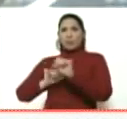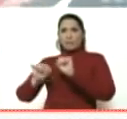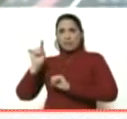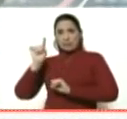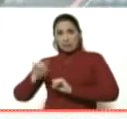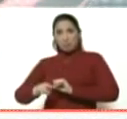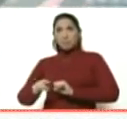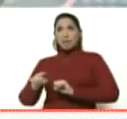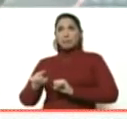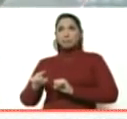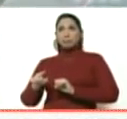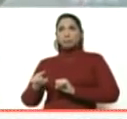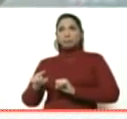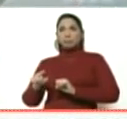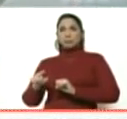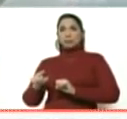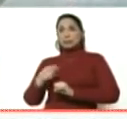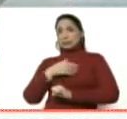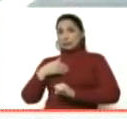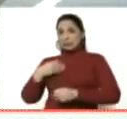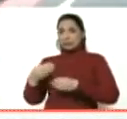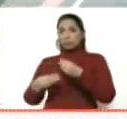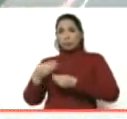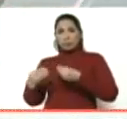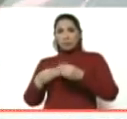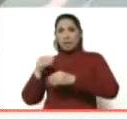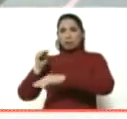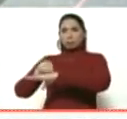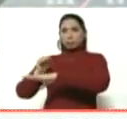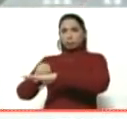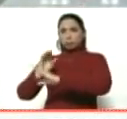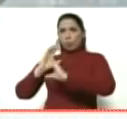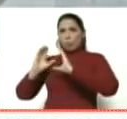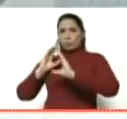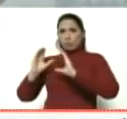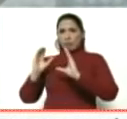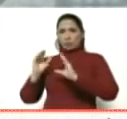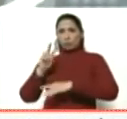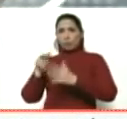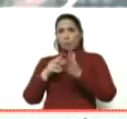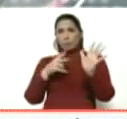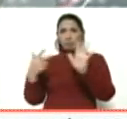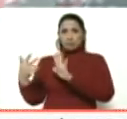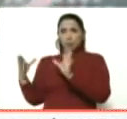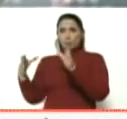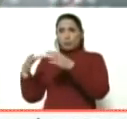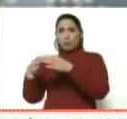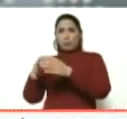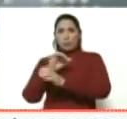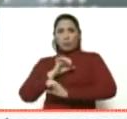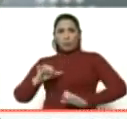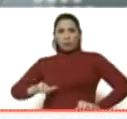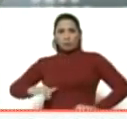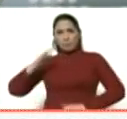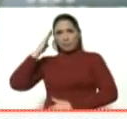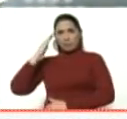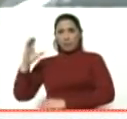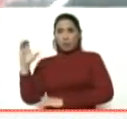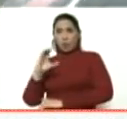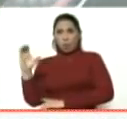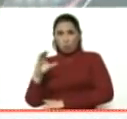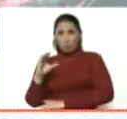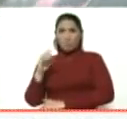también trató de hacer comunicación en 2018 con las Fuerzas Militares de Colombia. Es necesaria la